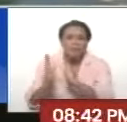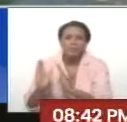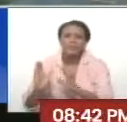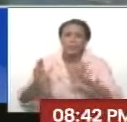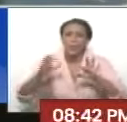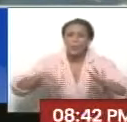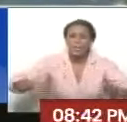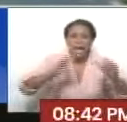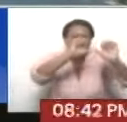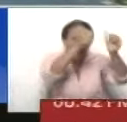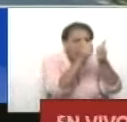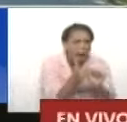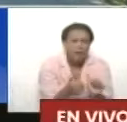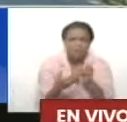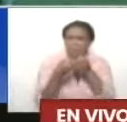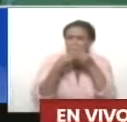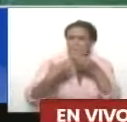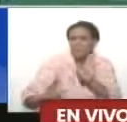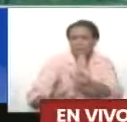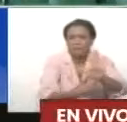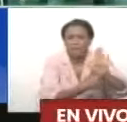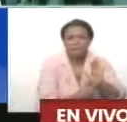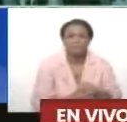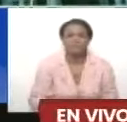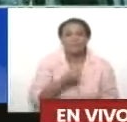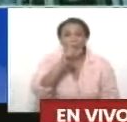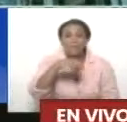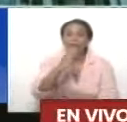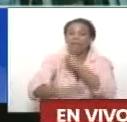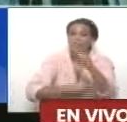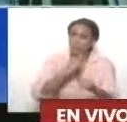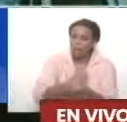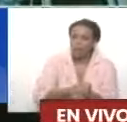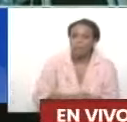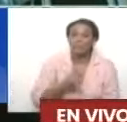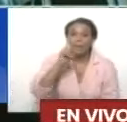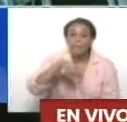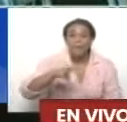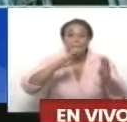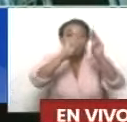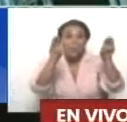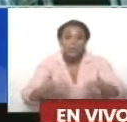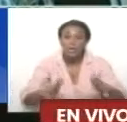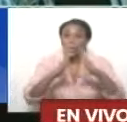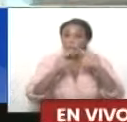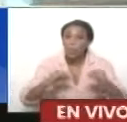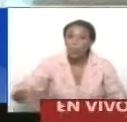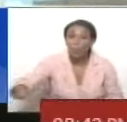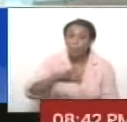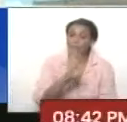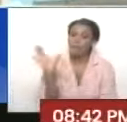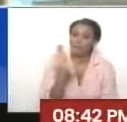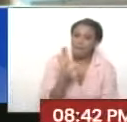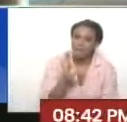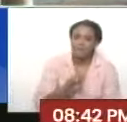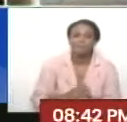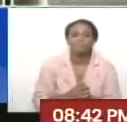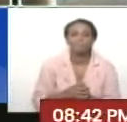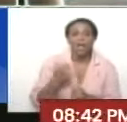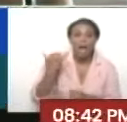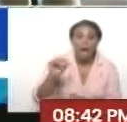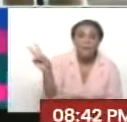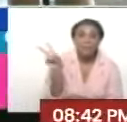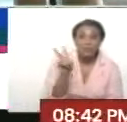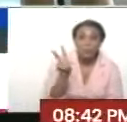tener nosotros la presentamos ahí en la Galería de Arte Nacional. Y también vamos recuperando todos los museos, ¿no? Todos los museos. El país tiene que